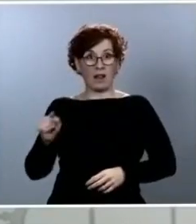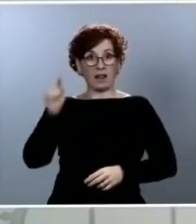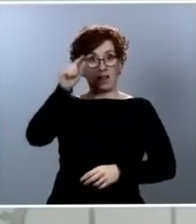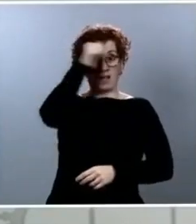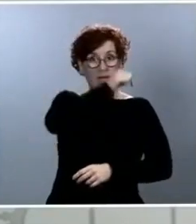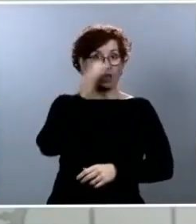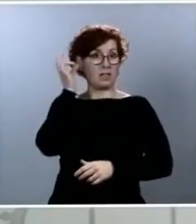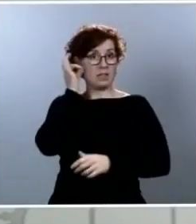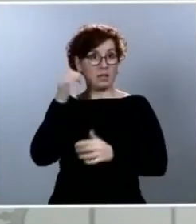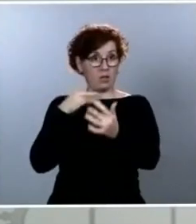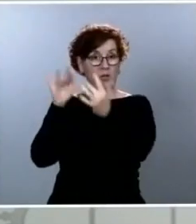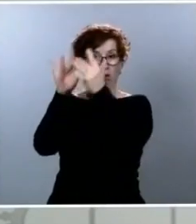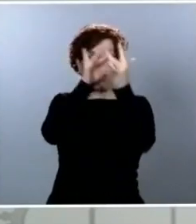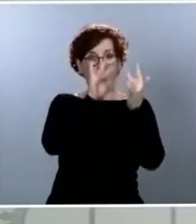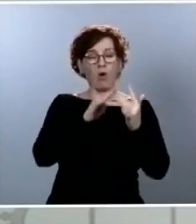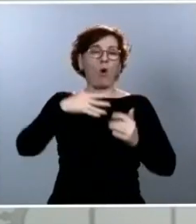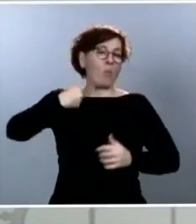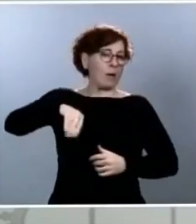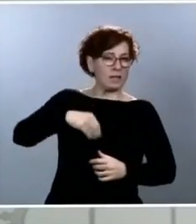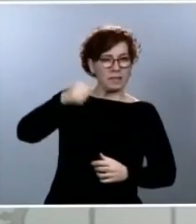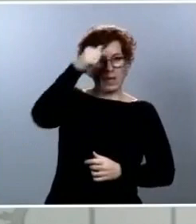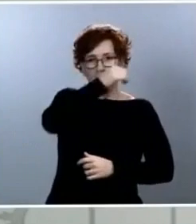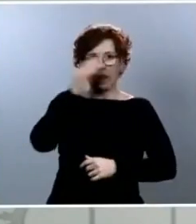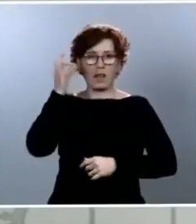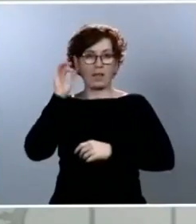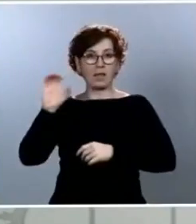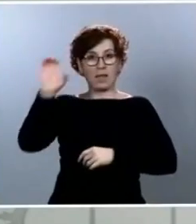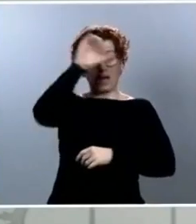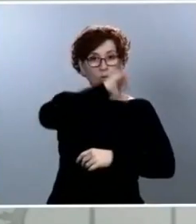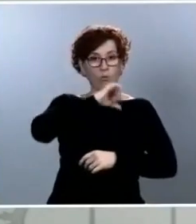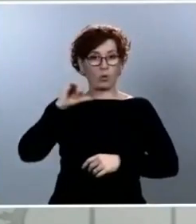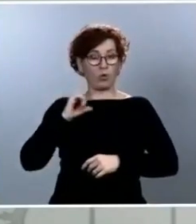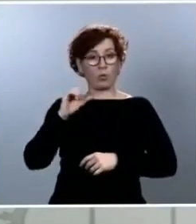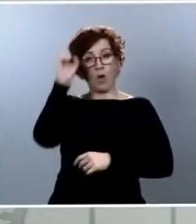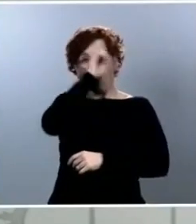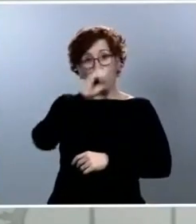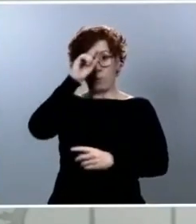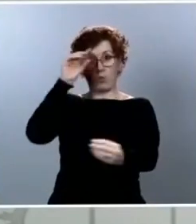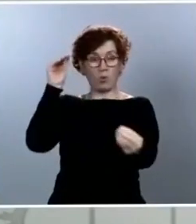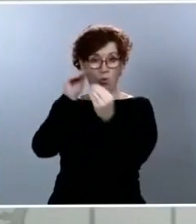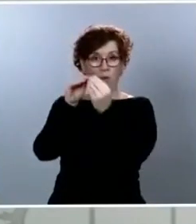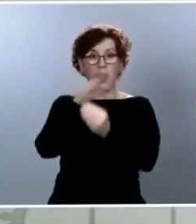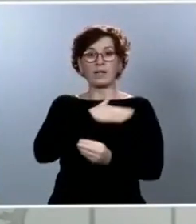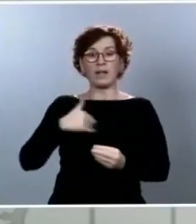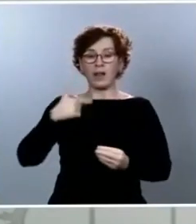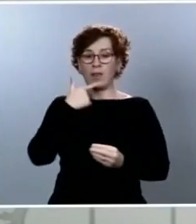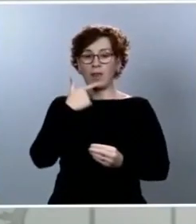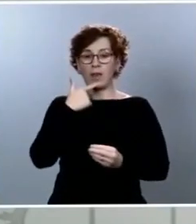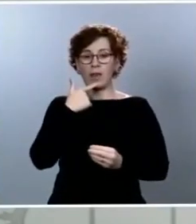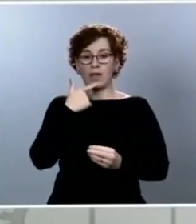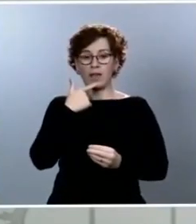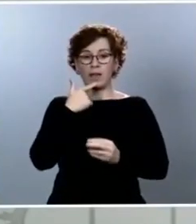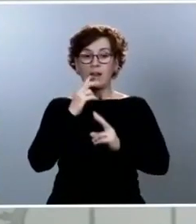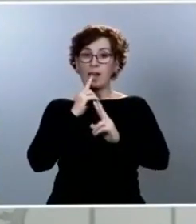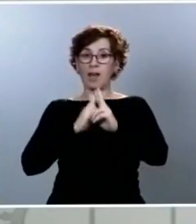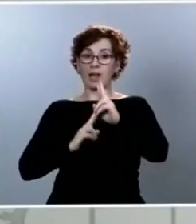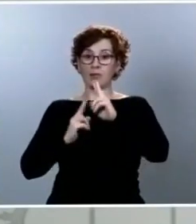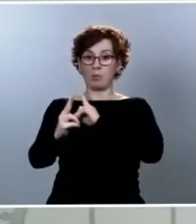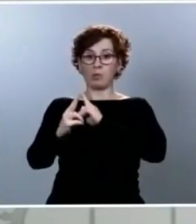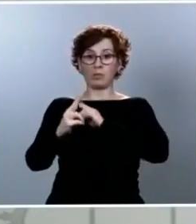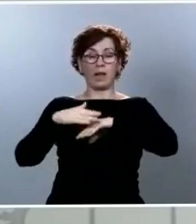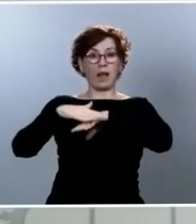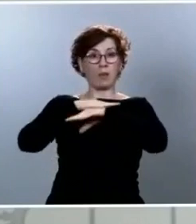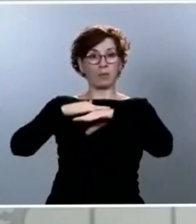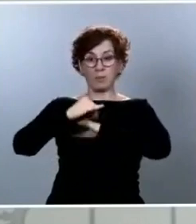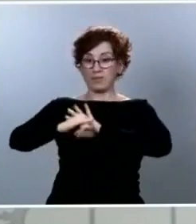también presidentes y presidentas autonómicos, que evidentemente el principio de subsidiariedad, es decir, de respuesta desde las administraciones más cercanas, es el